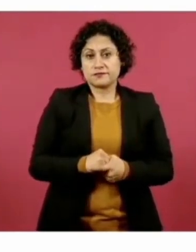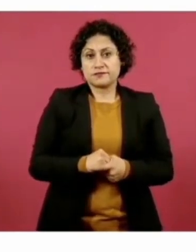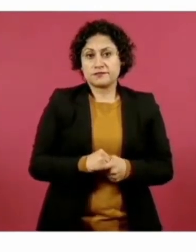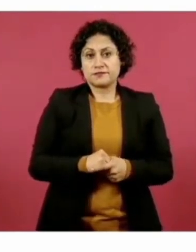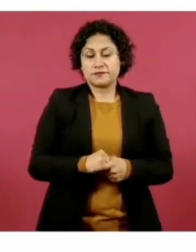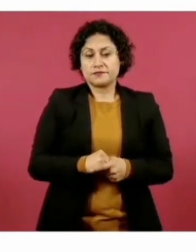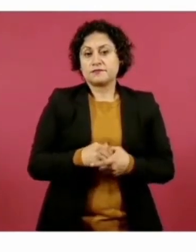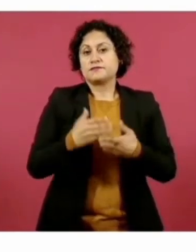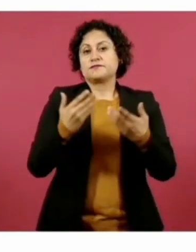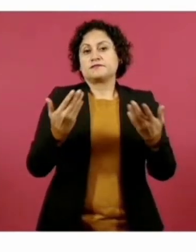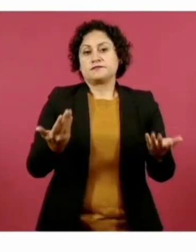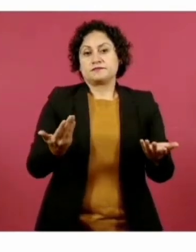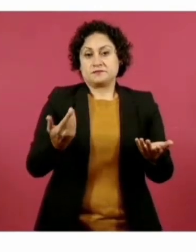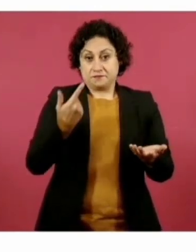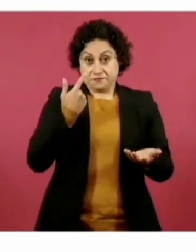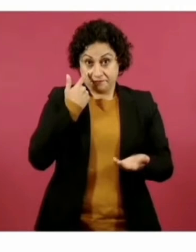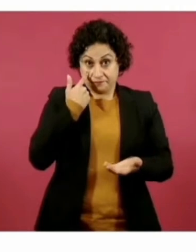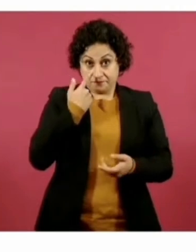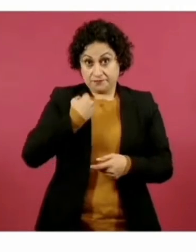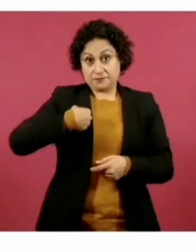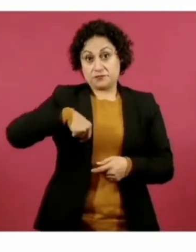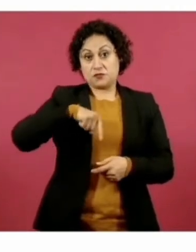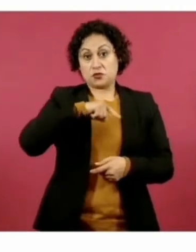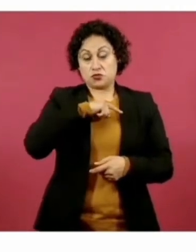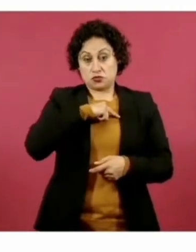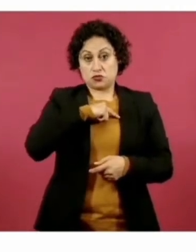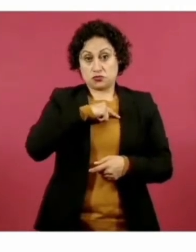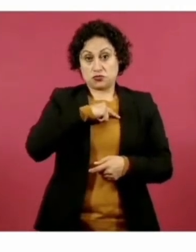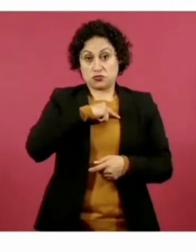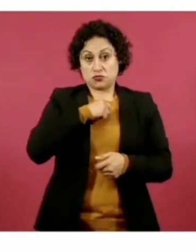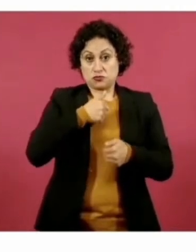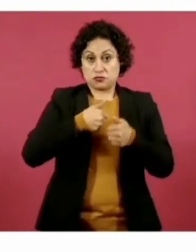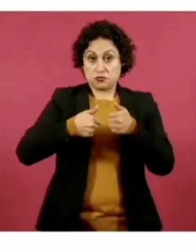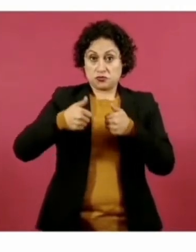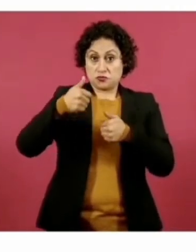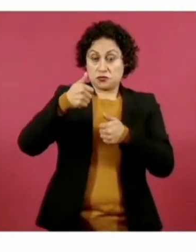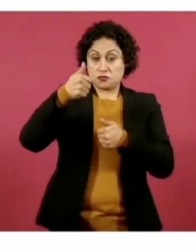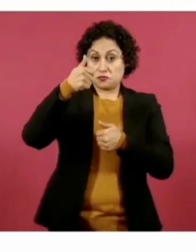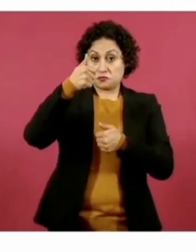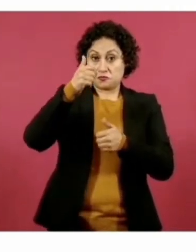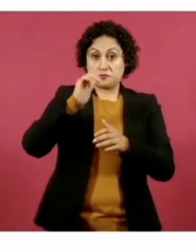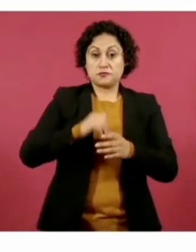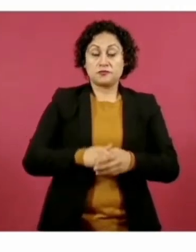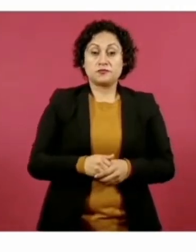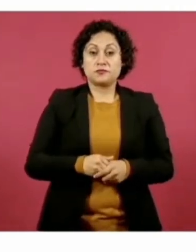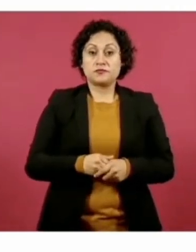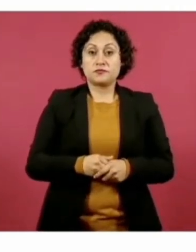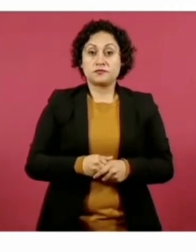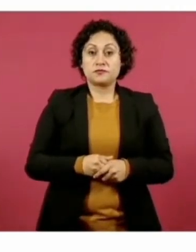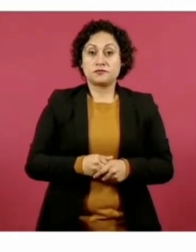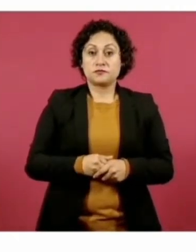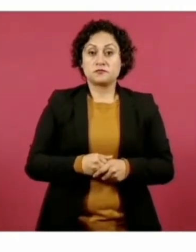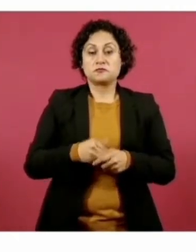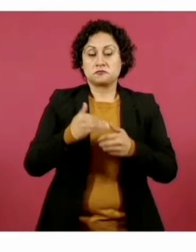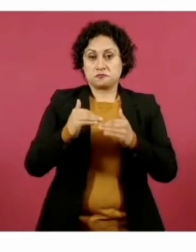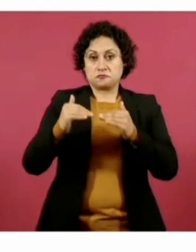Seguimos arriba, bueno, no, Modi sigue arriba,